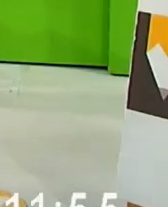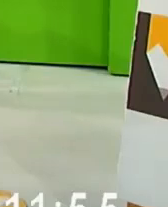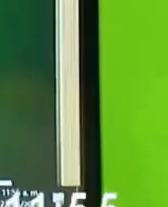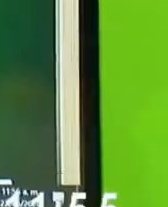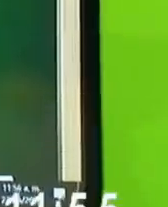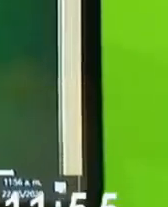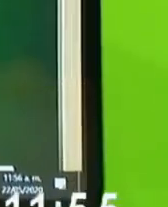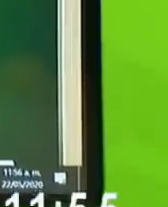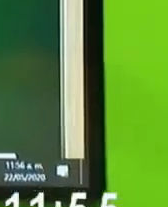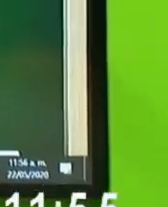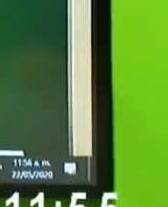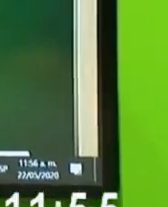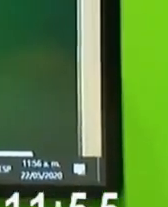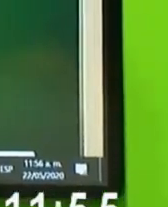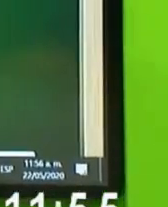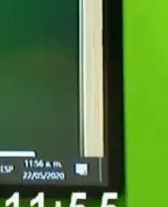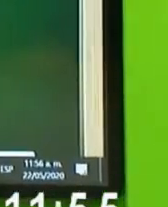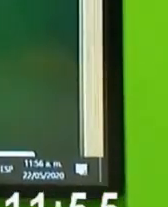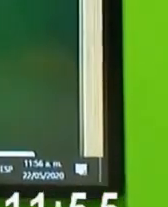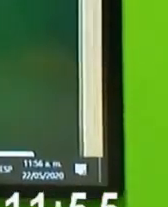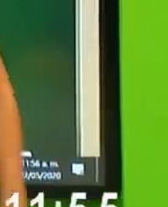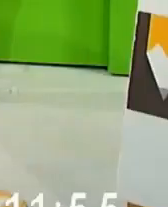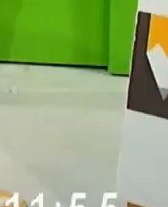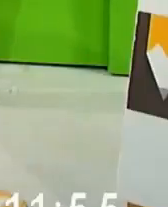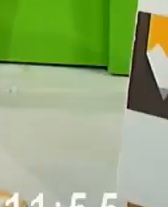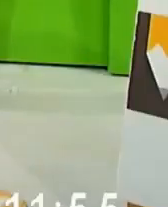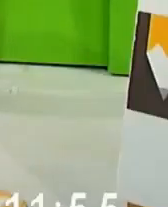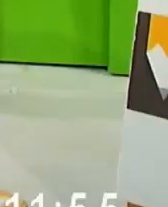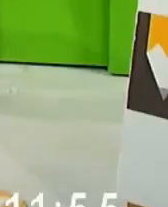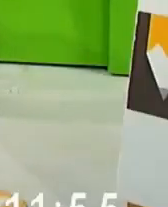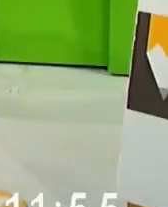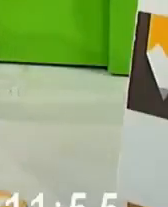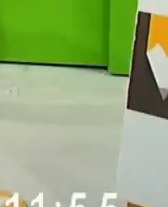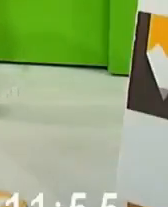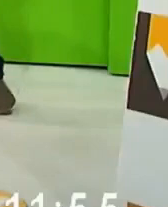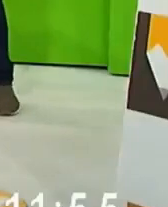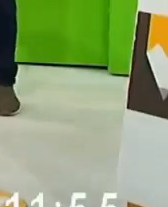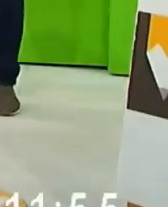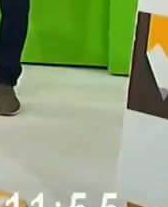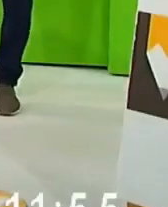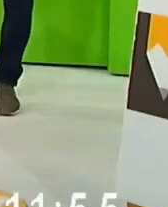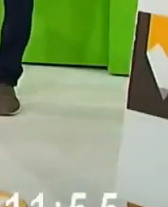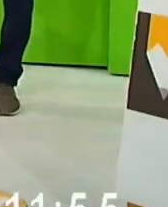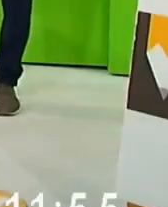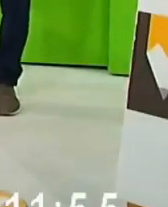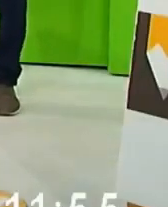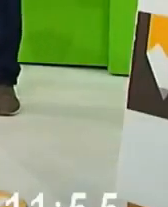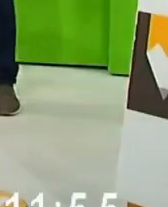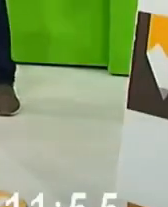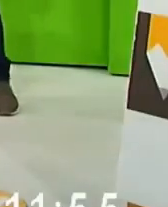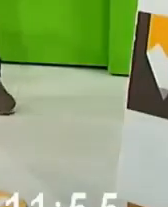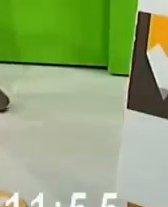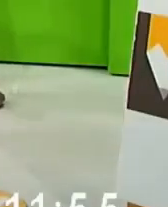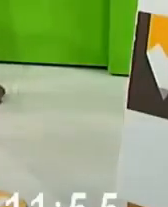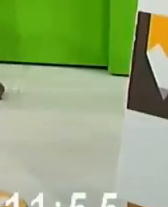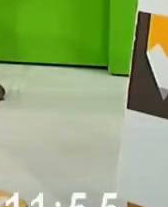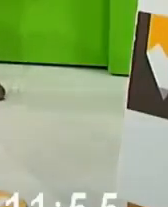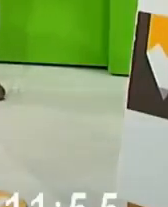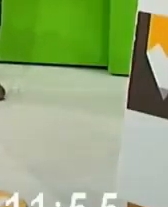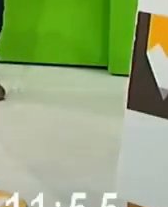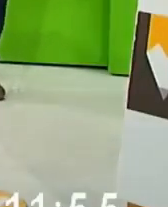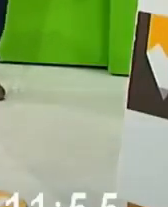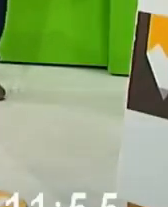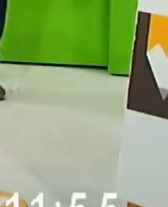Bajamos. Eso. Un aplauso para ustedes. Muy bien hecho. Recuerden. Esto es una